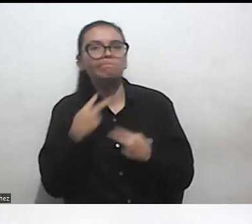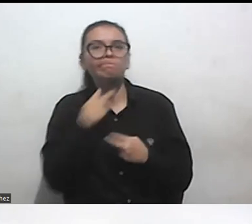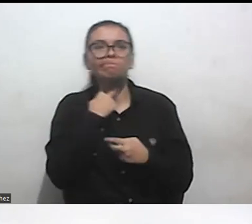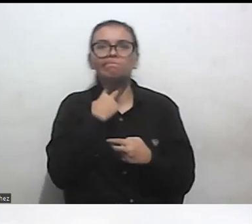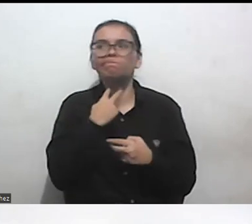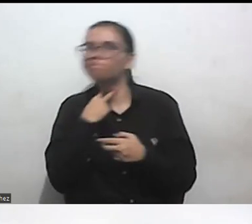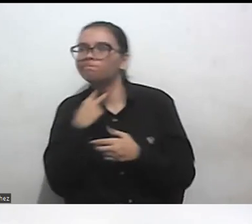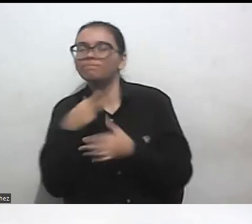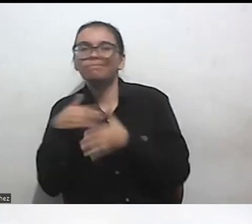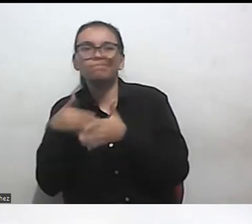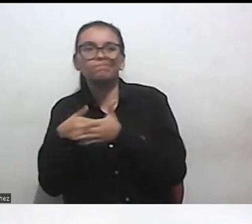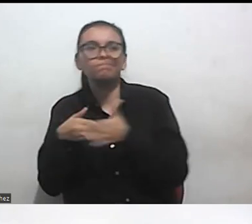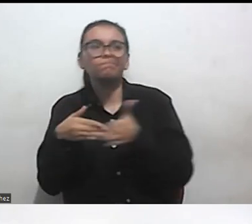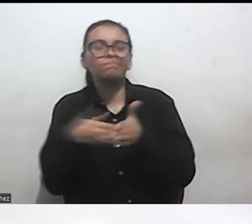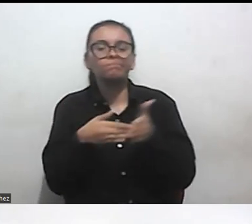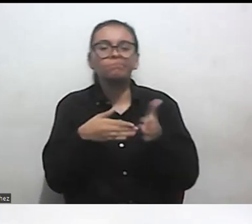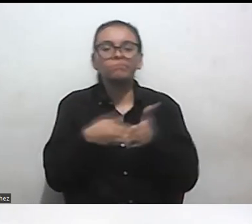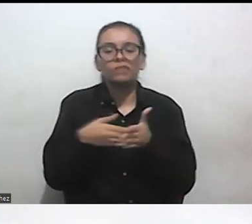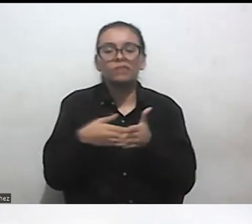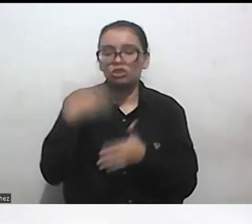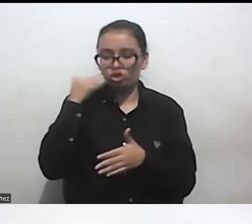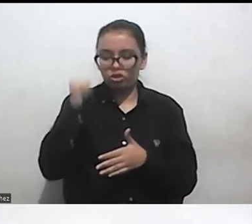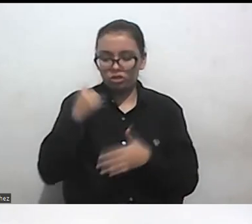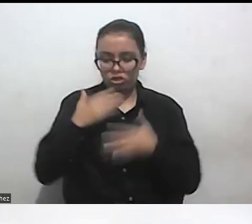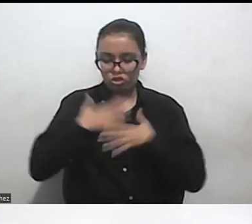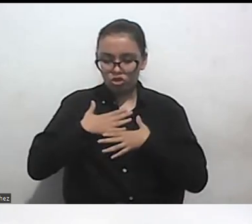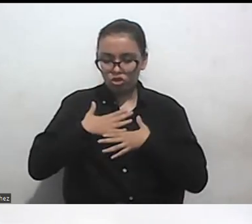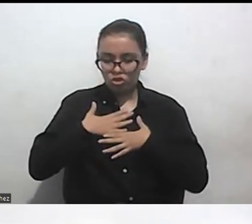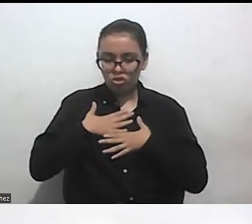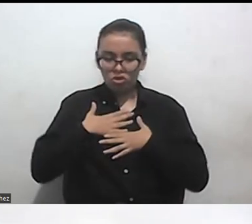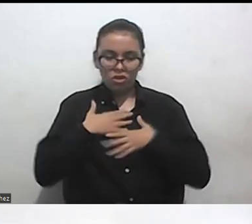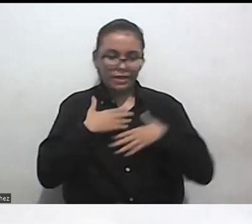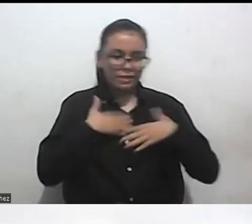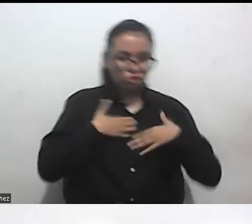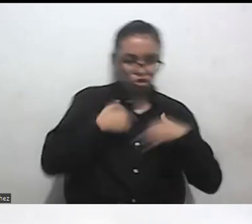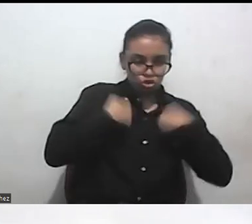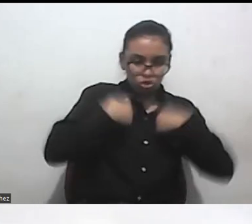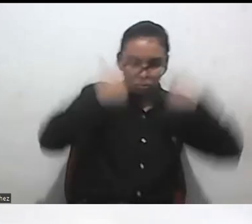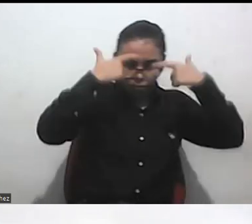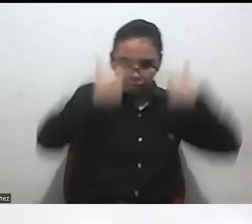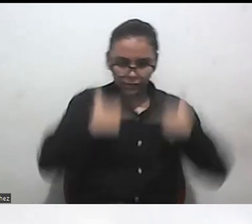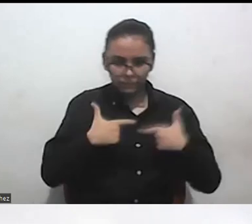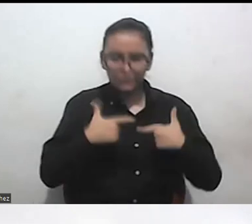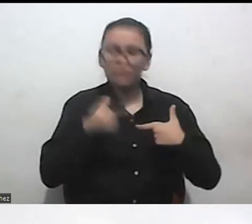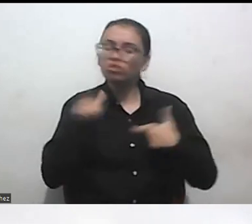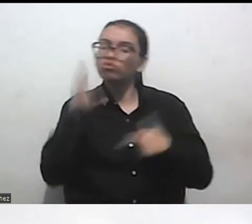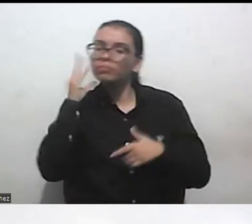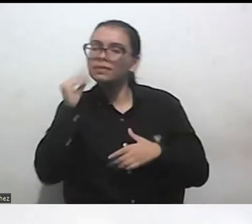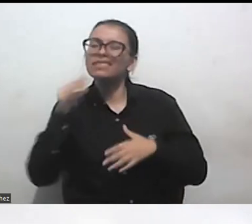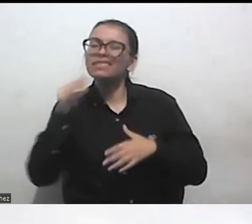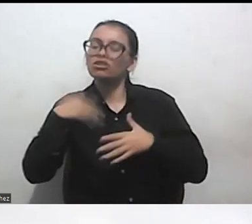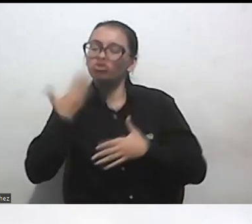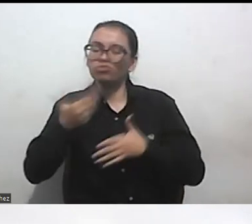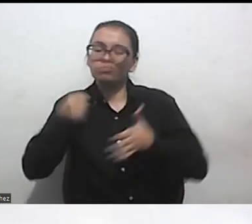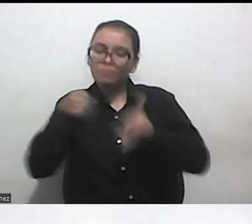discapacidad en esas experiencias frente al activismo entonces repito la pregunta